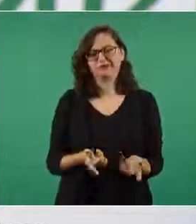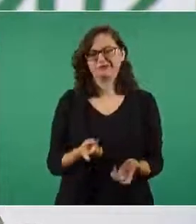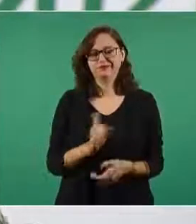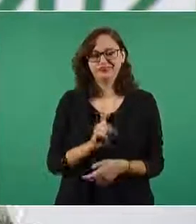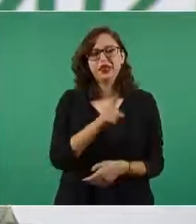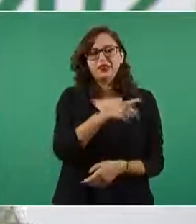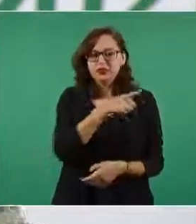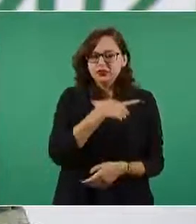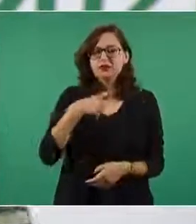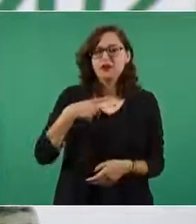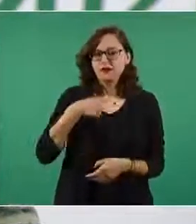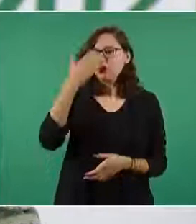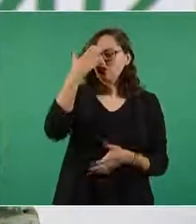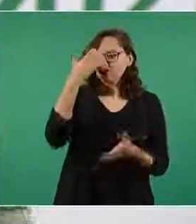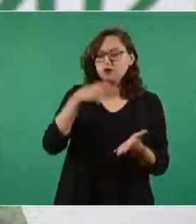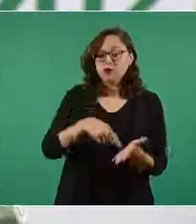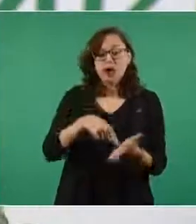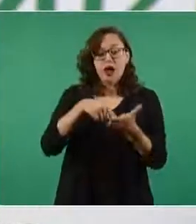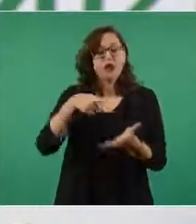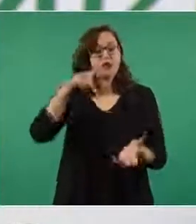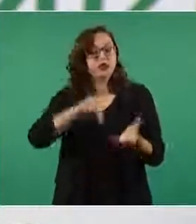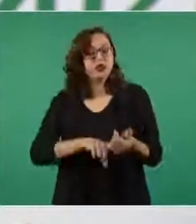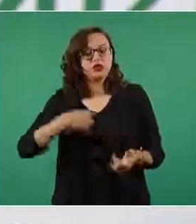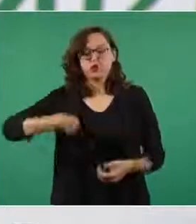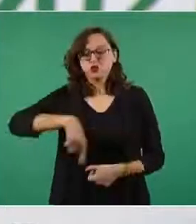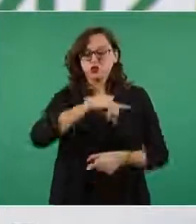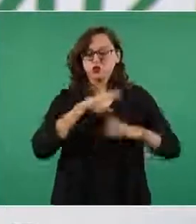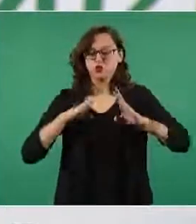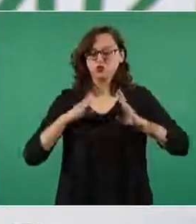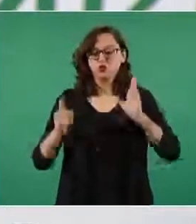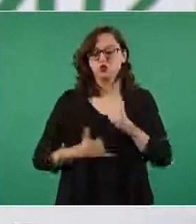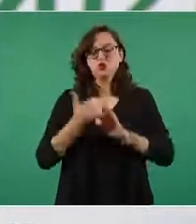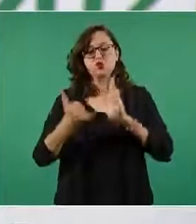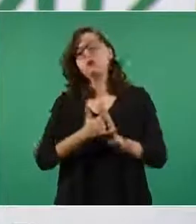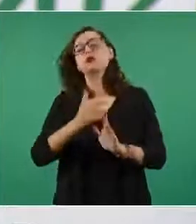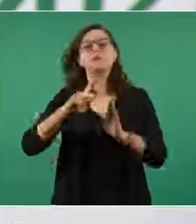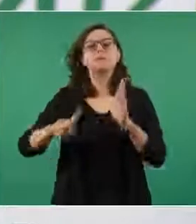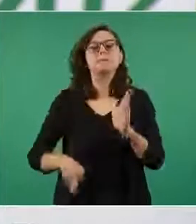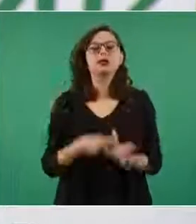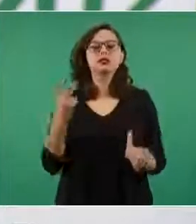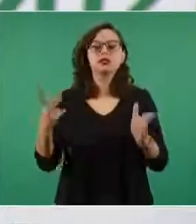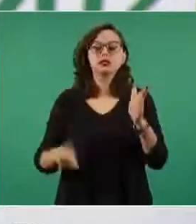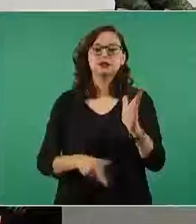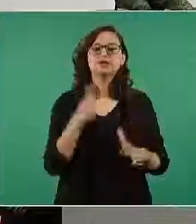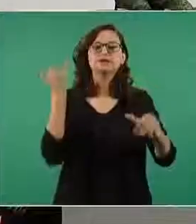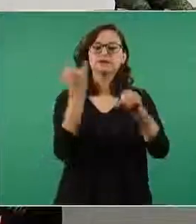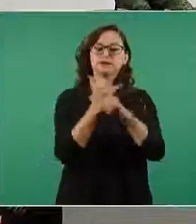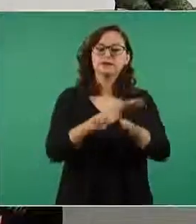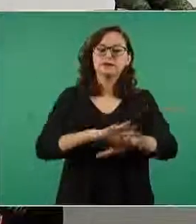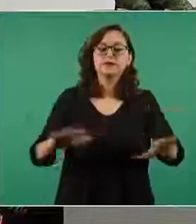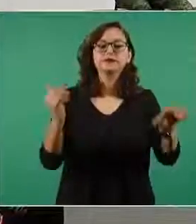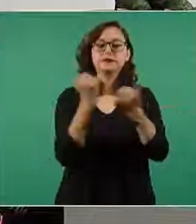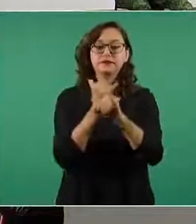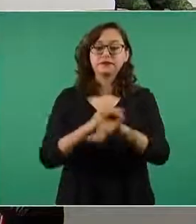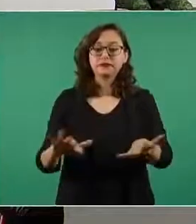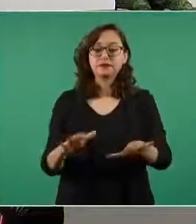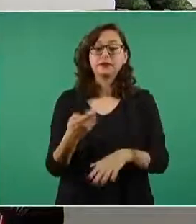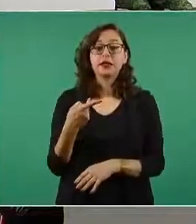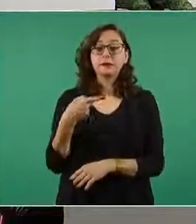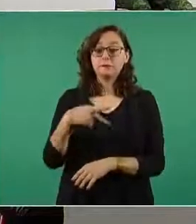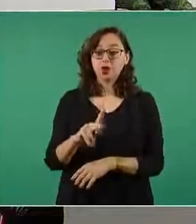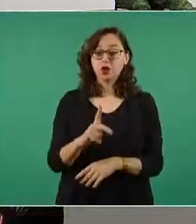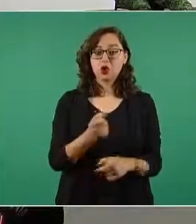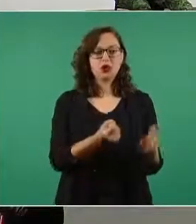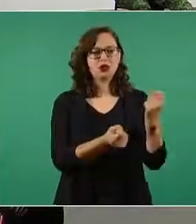esto nosotros en la obra militar lo informamos constantemente a todos los trabajadores sin embargo hay